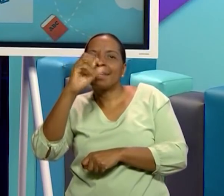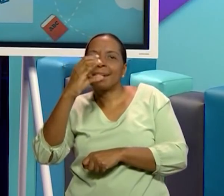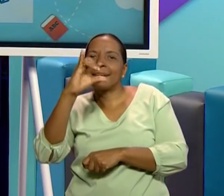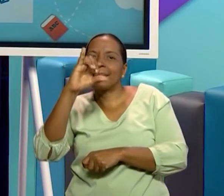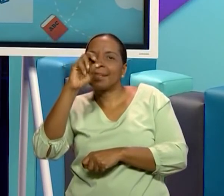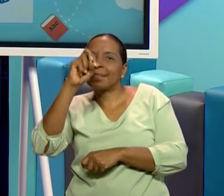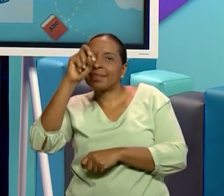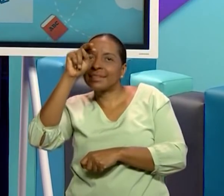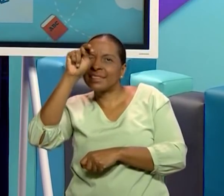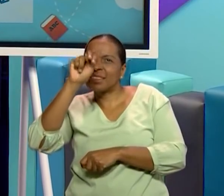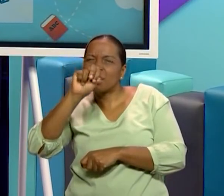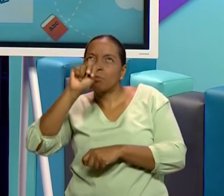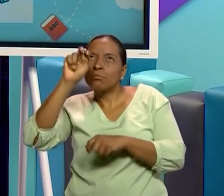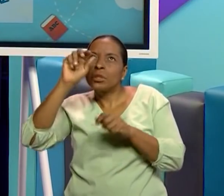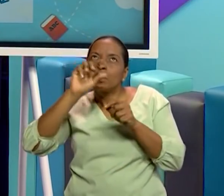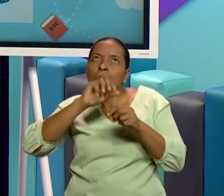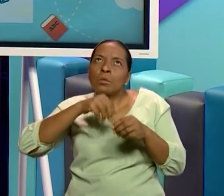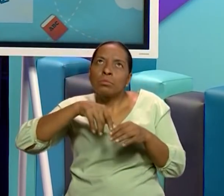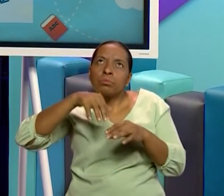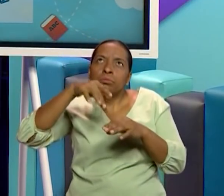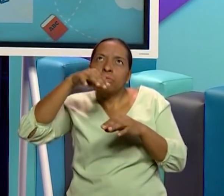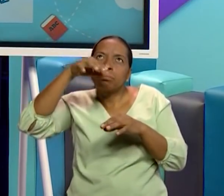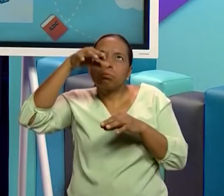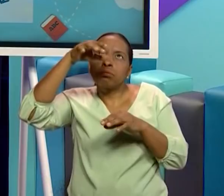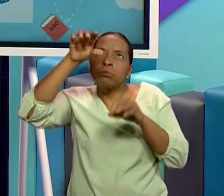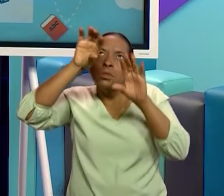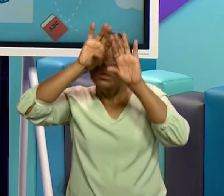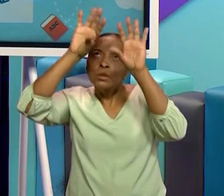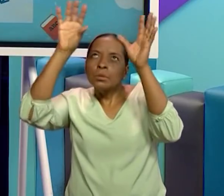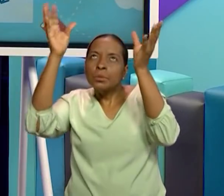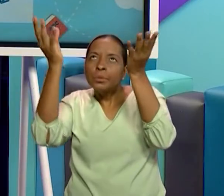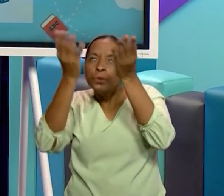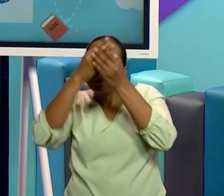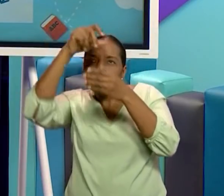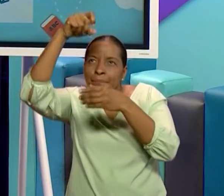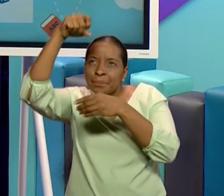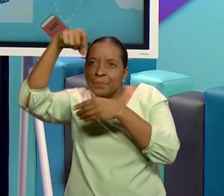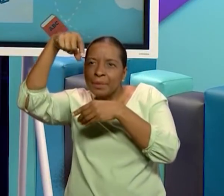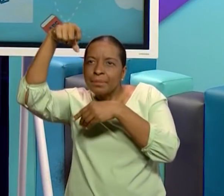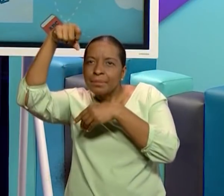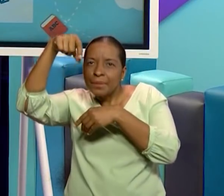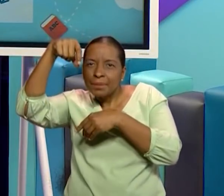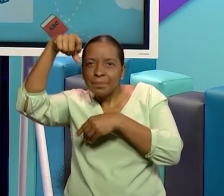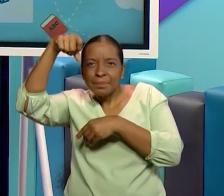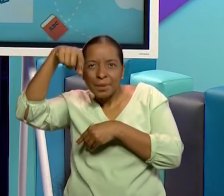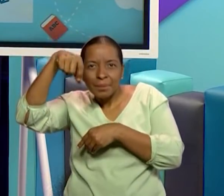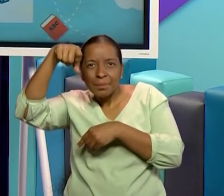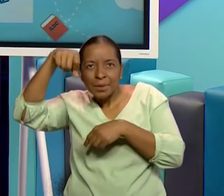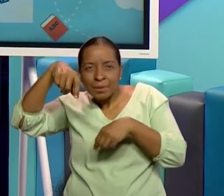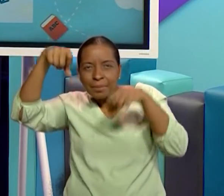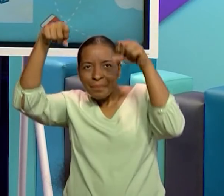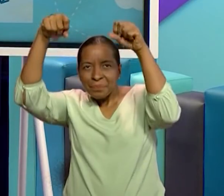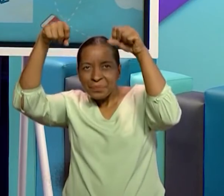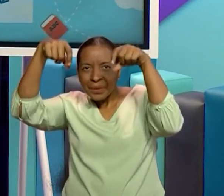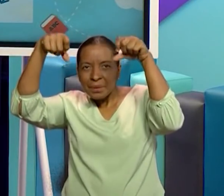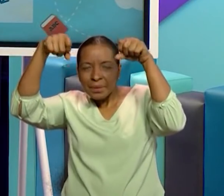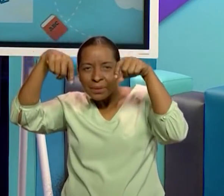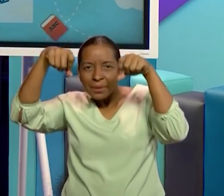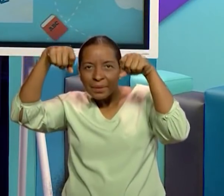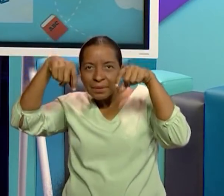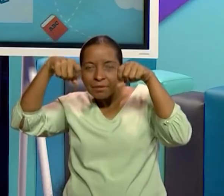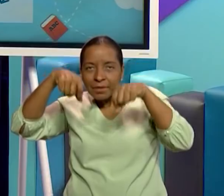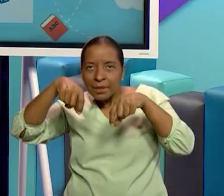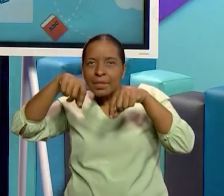subido a la atmósfera se enfría y forma gotas, gotas líquidas que generan y que forman las